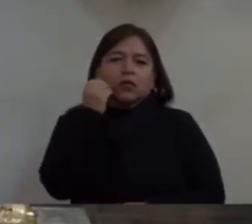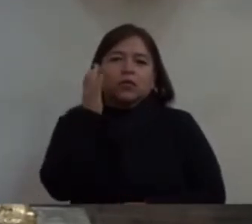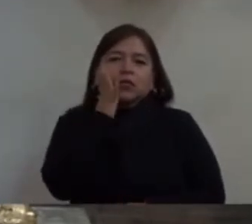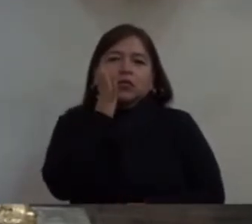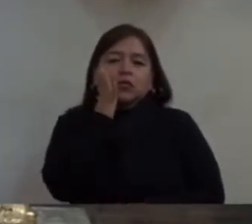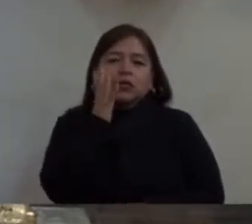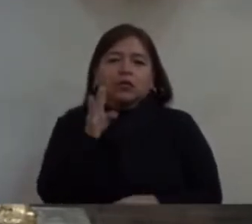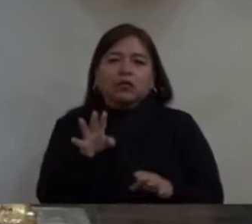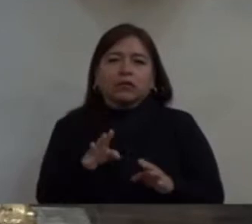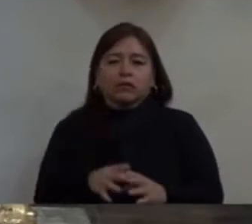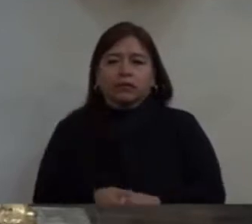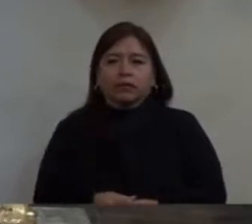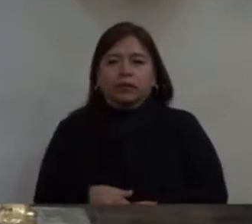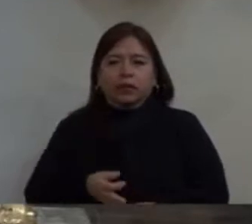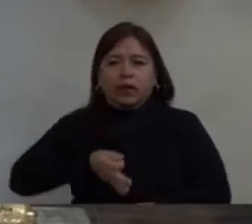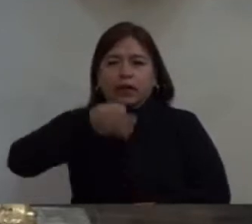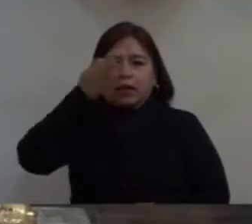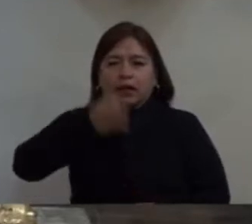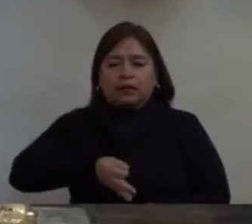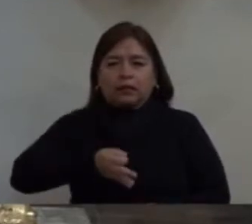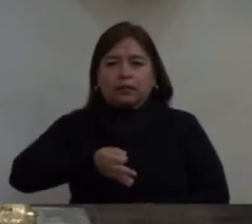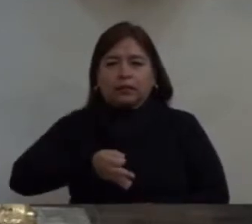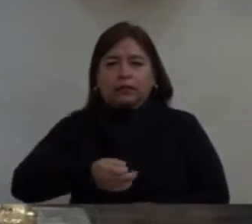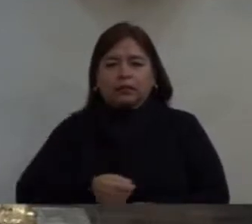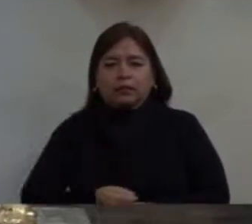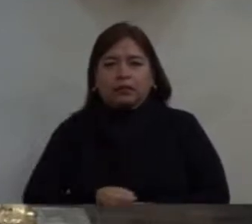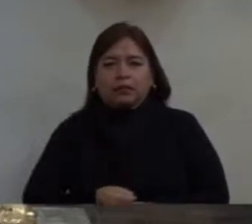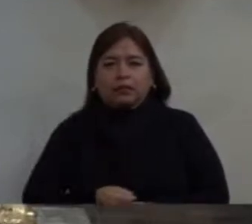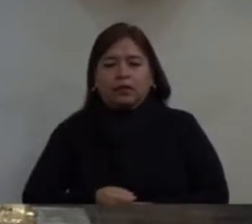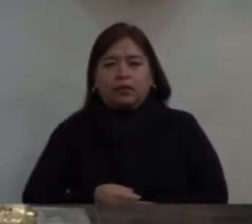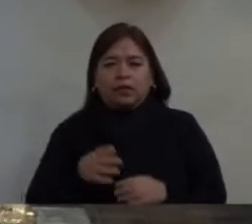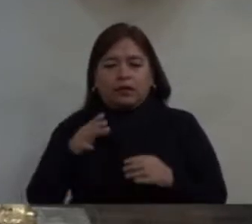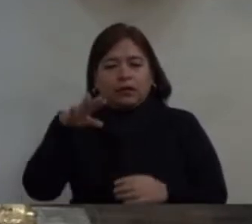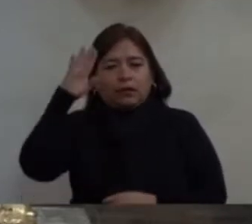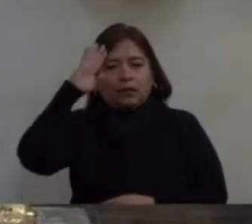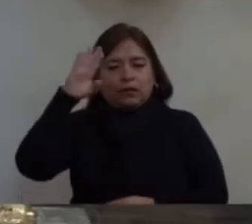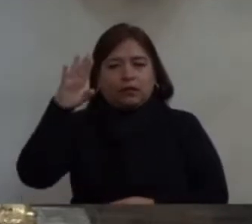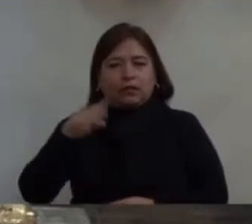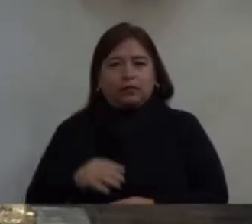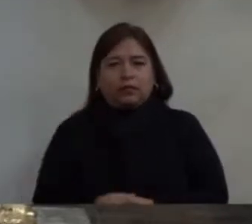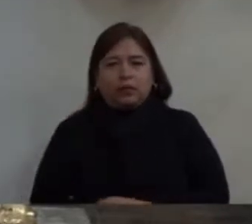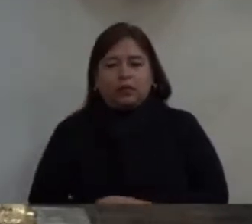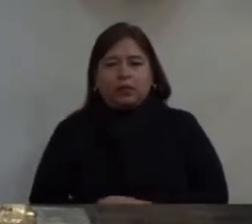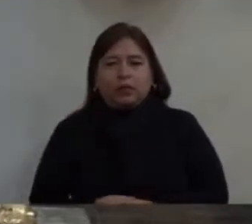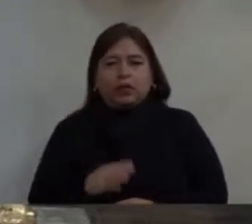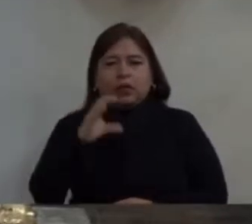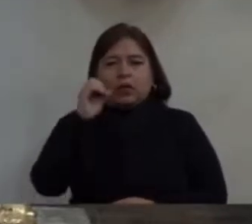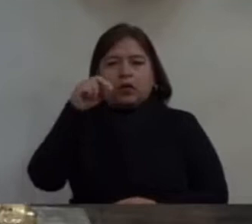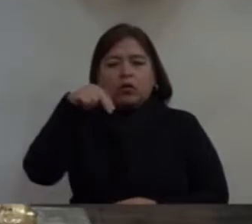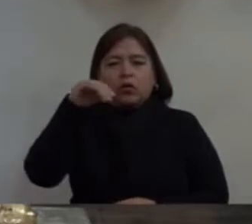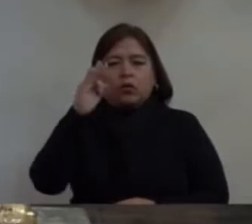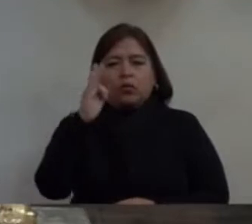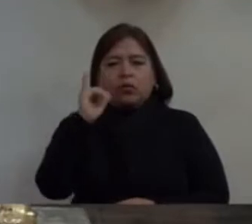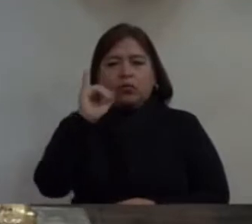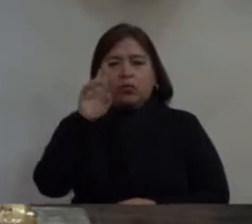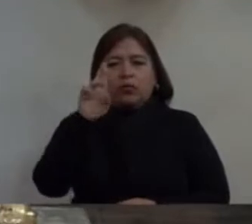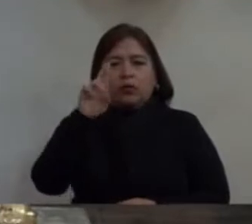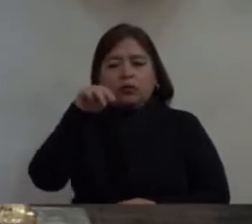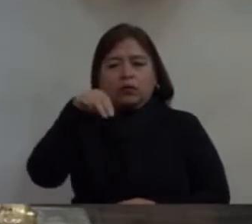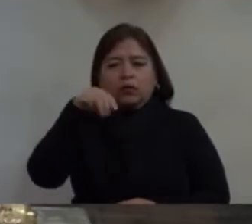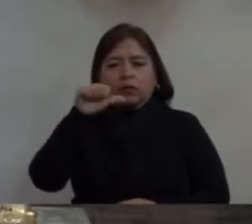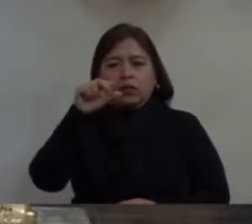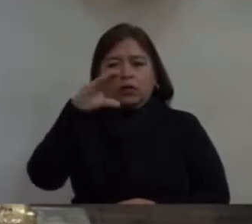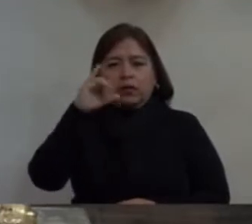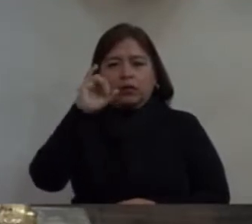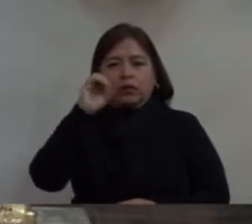vive en el bautismo. Por eso se le llama confirmación. Se confirma algo que